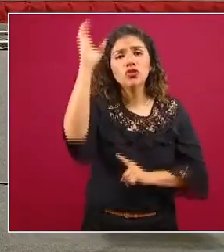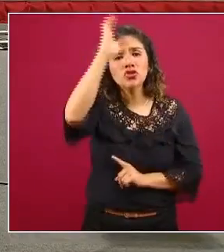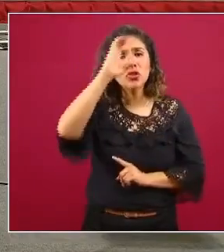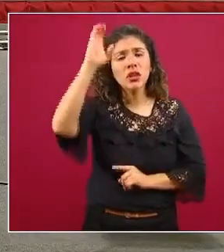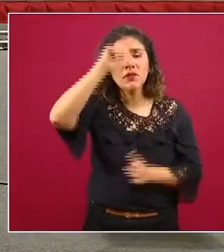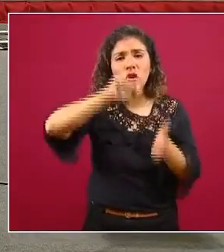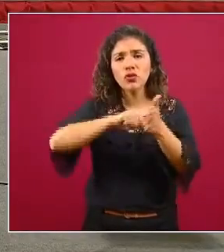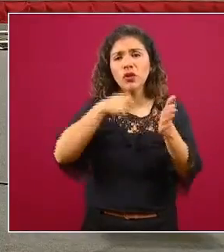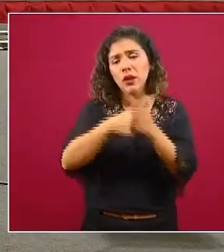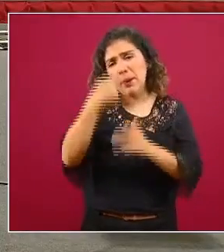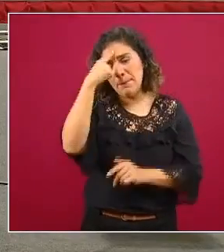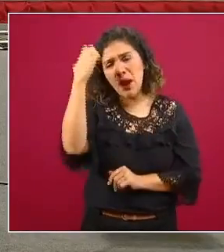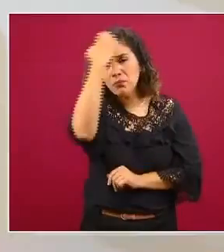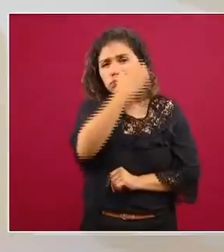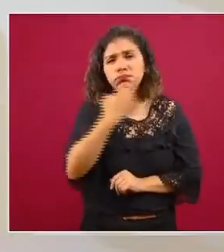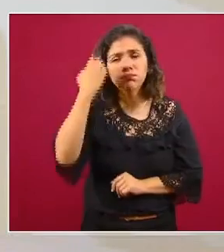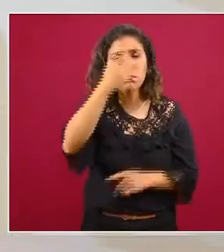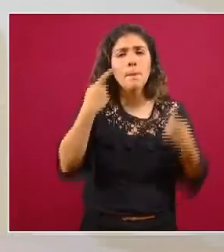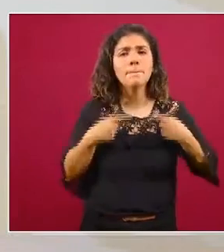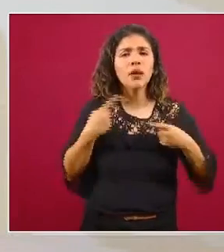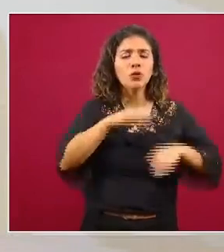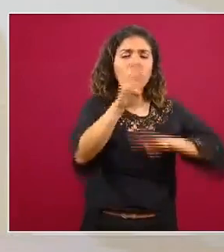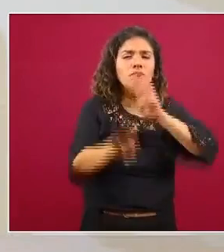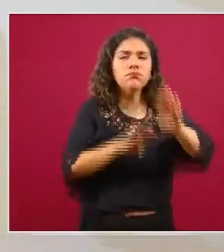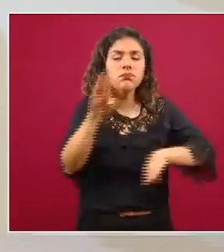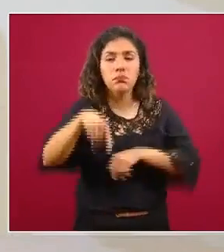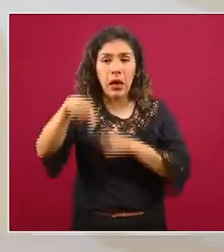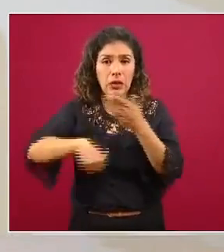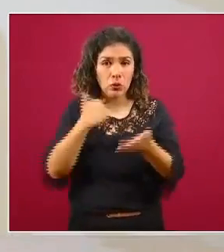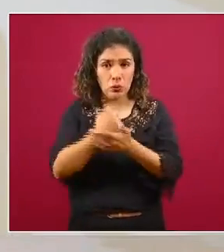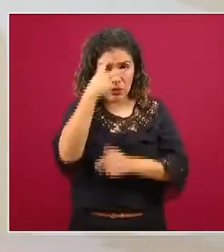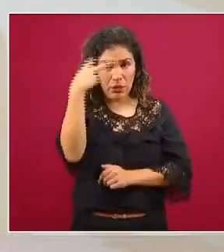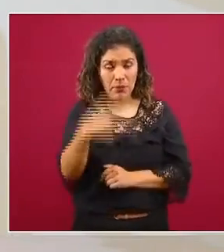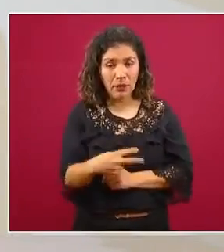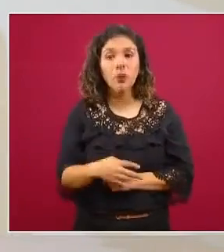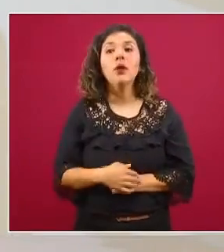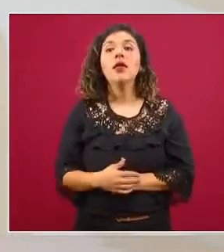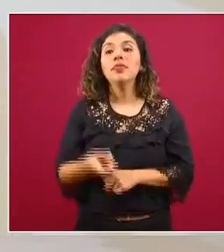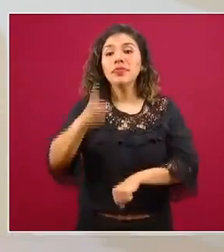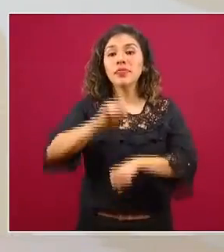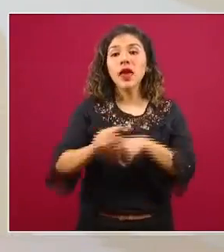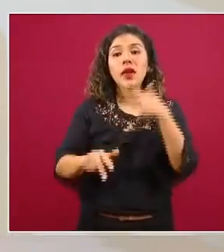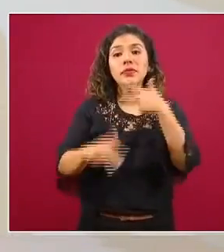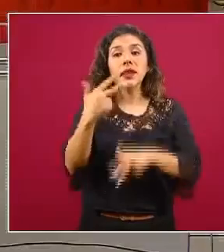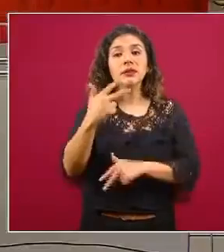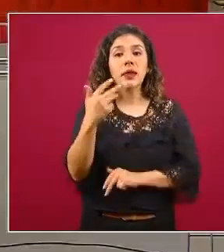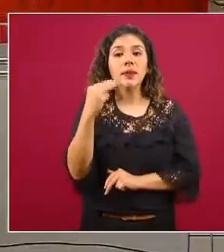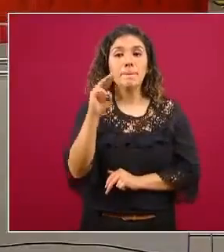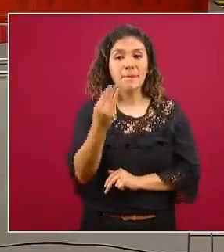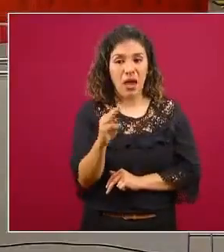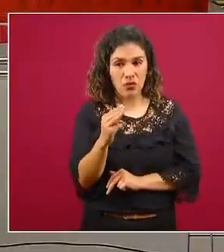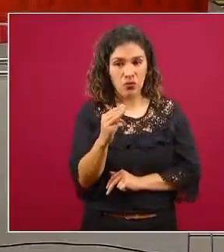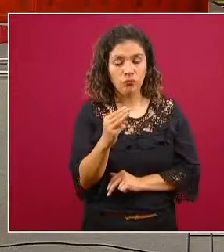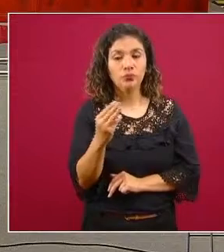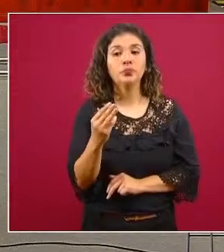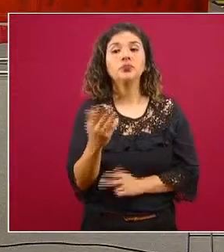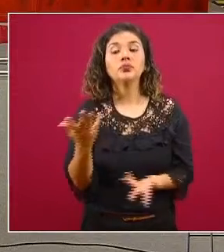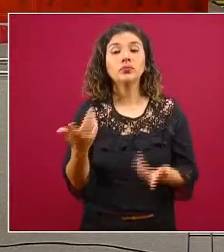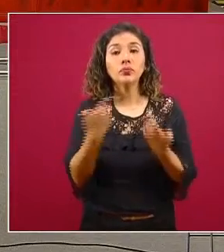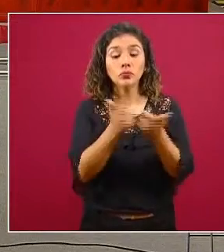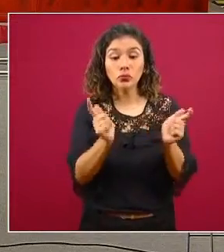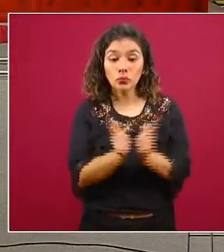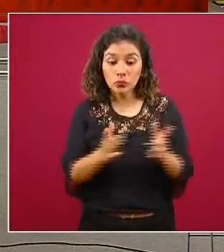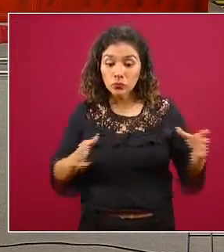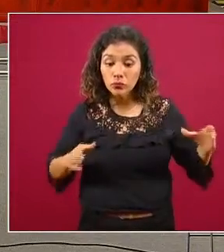científico-técnica de análisis de las defunciones en la Ciudad de México el 13 de mayo y el